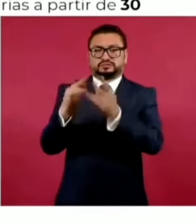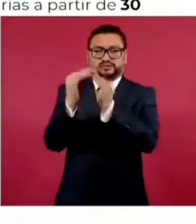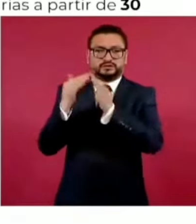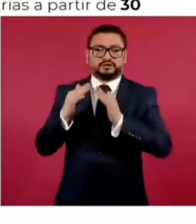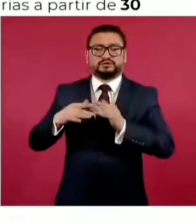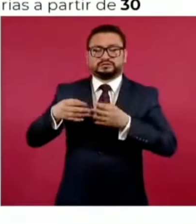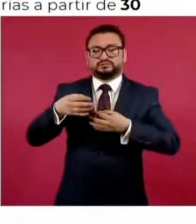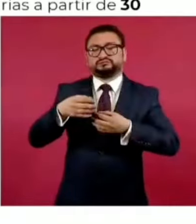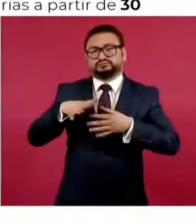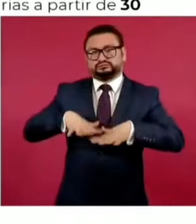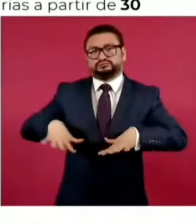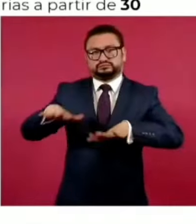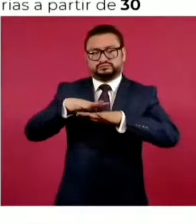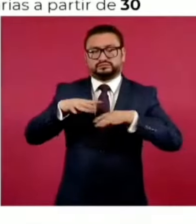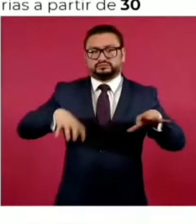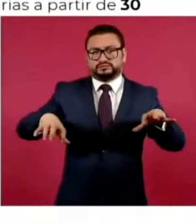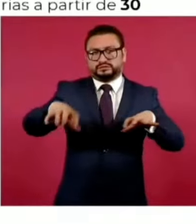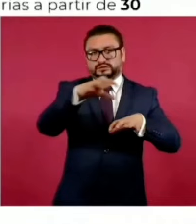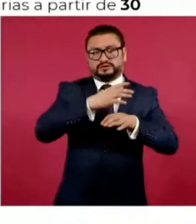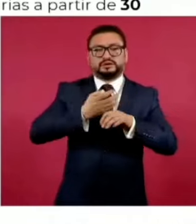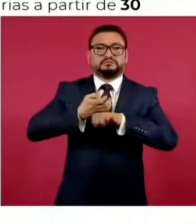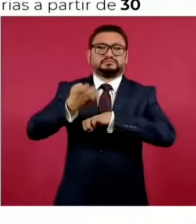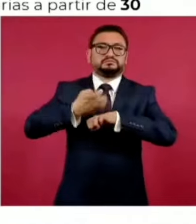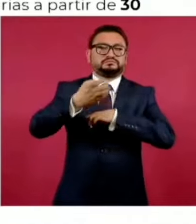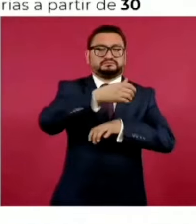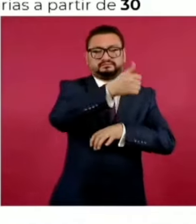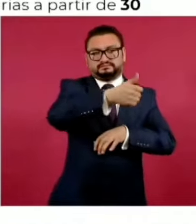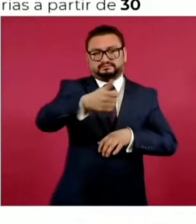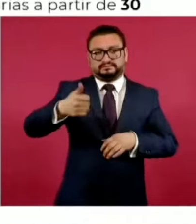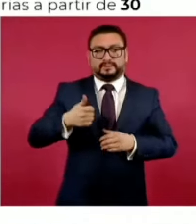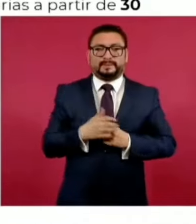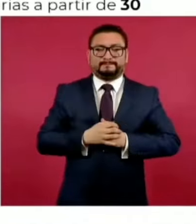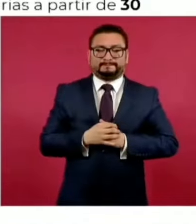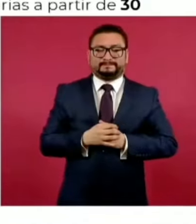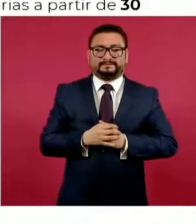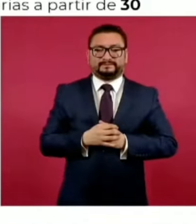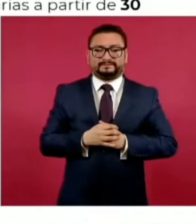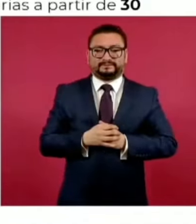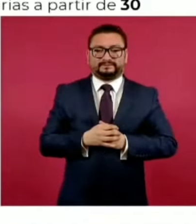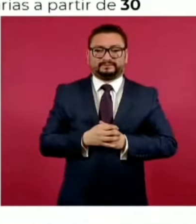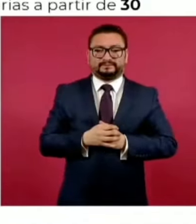es decir, prácticamente a su entidad federativa. Adelante.